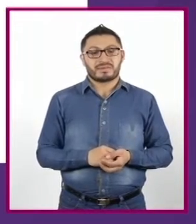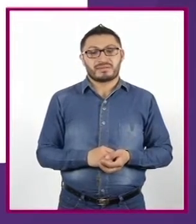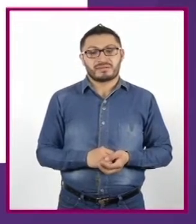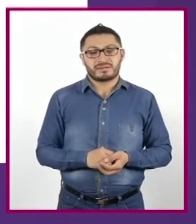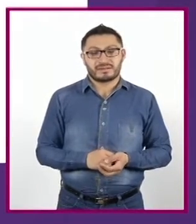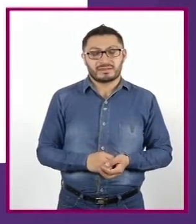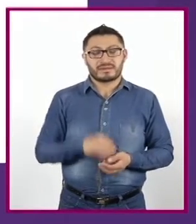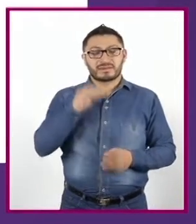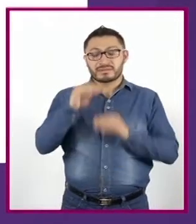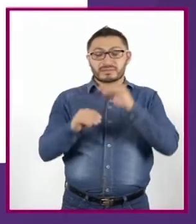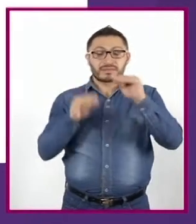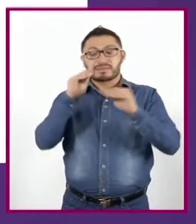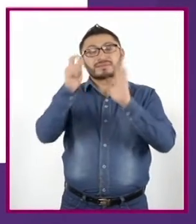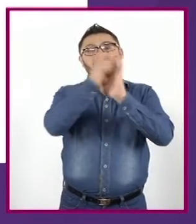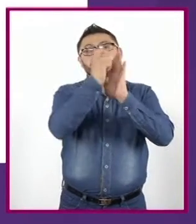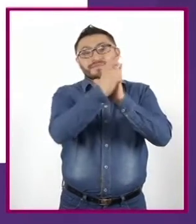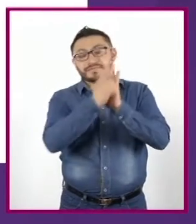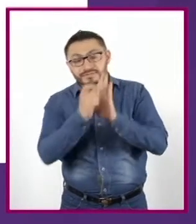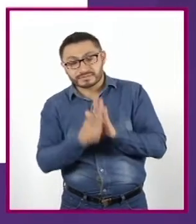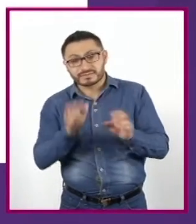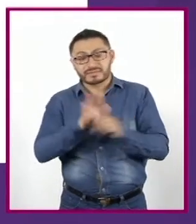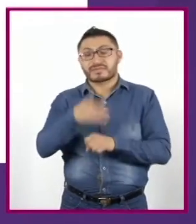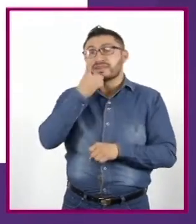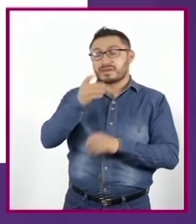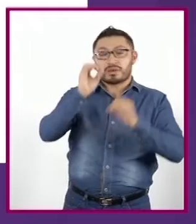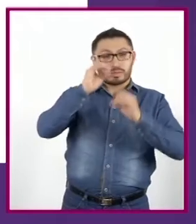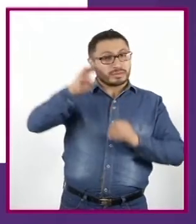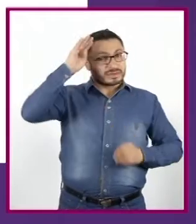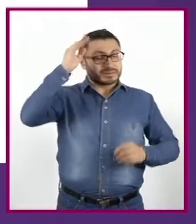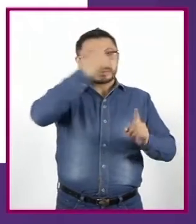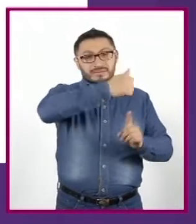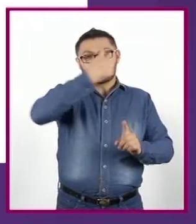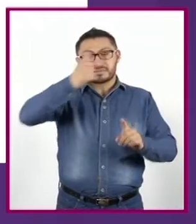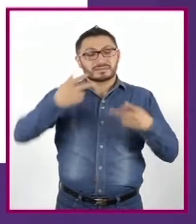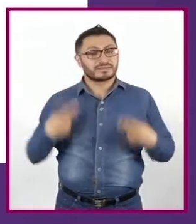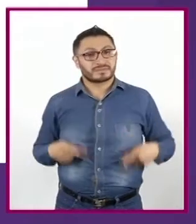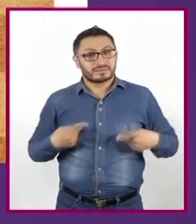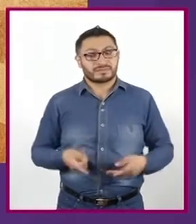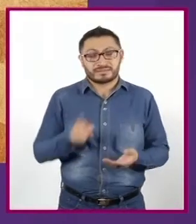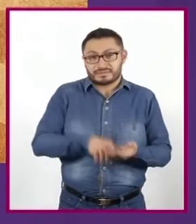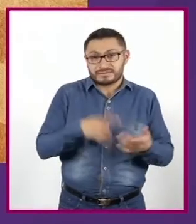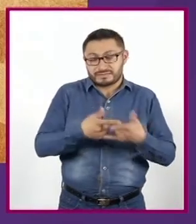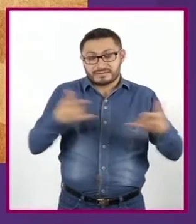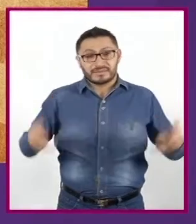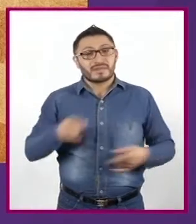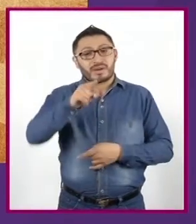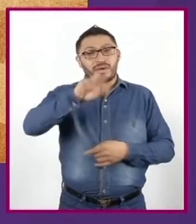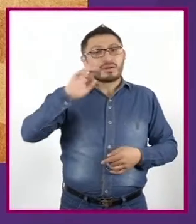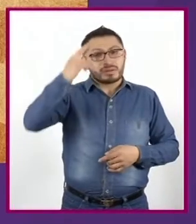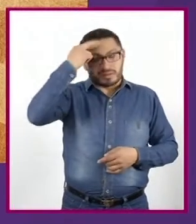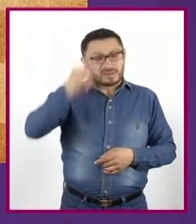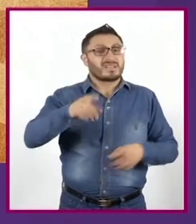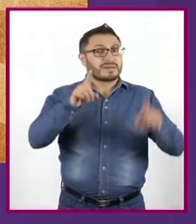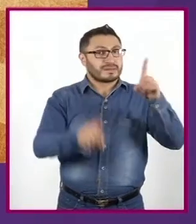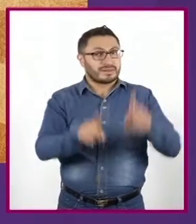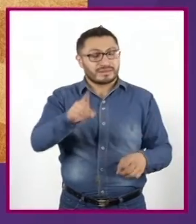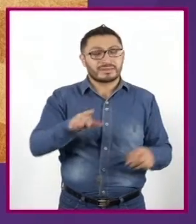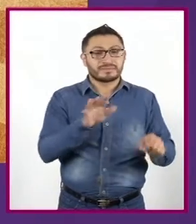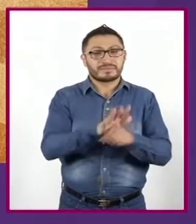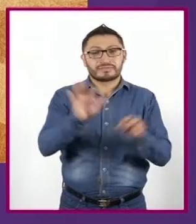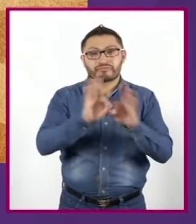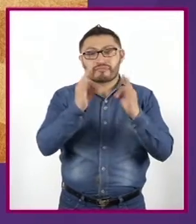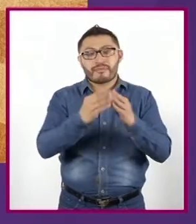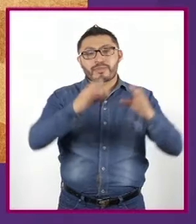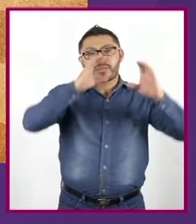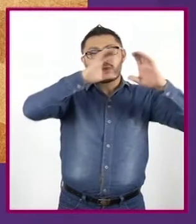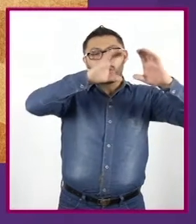Coloca los textos con lo que dicen o piensan tus personajes Toma en cuenta que, de acuerdo a la forma del